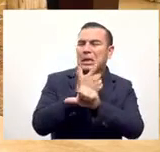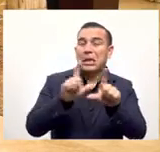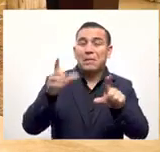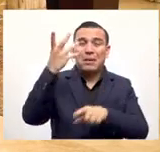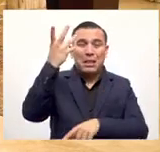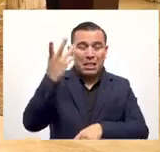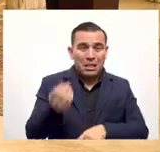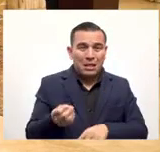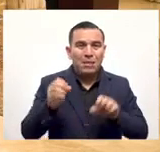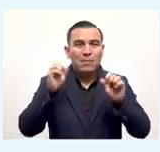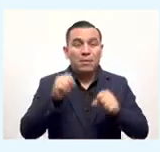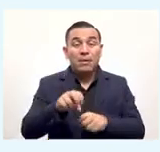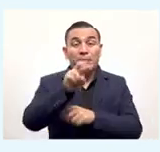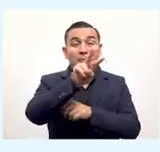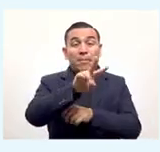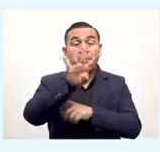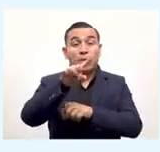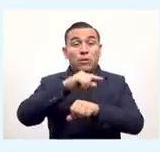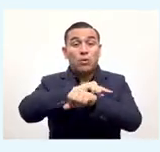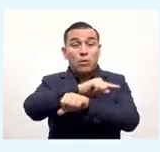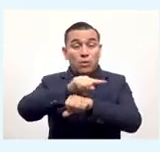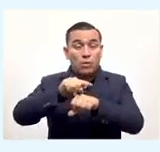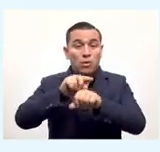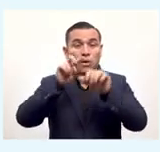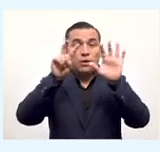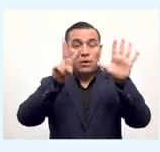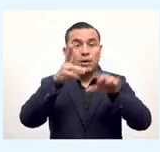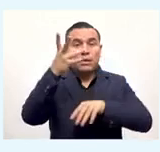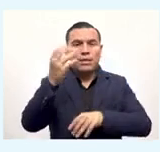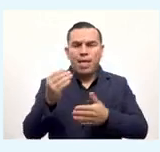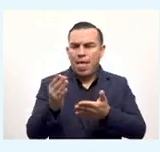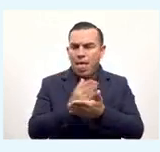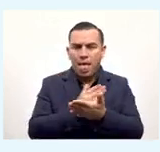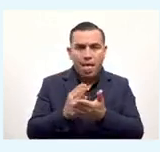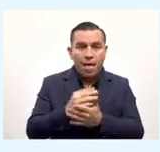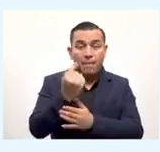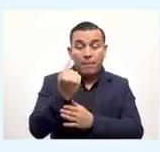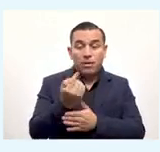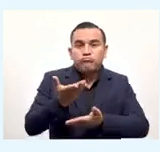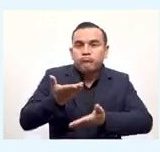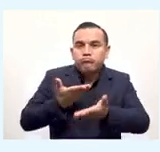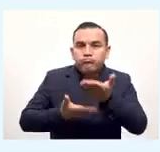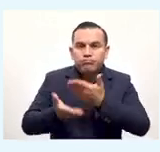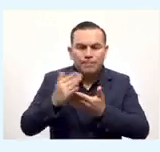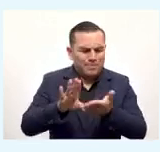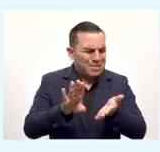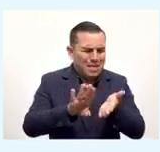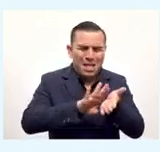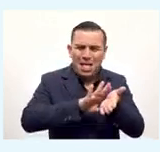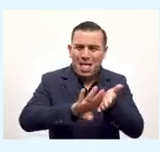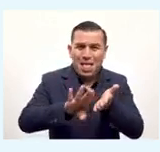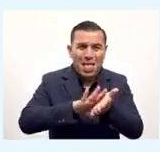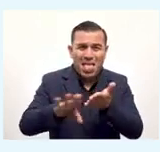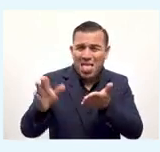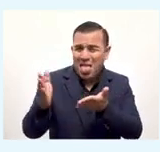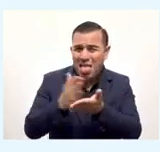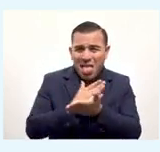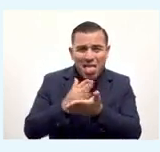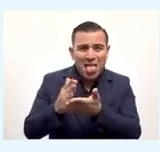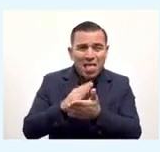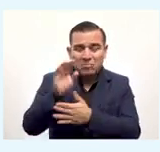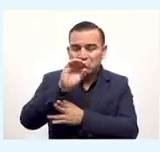cualquier hora a cualquier día a cualquier hora 24 7 no hay intermediarios por lo tanto no tiene que pagar nada